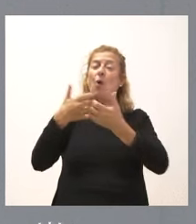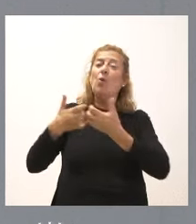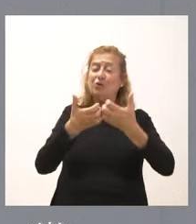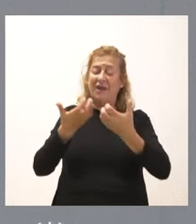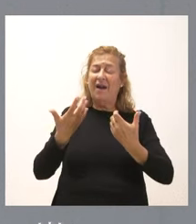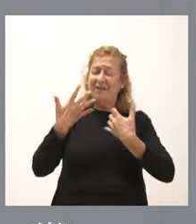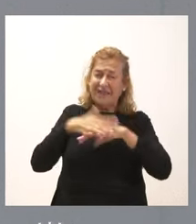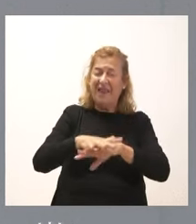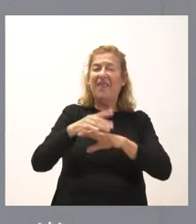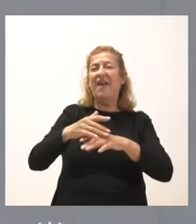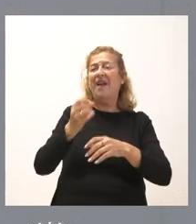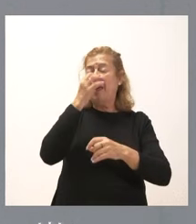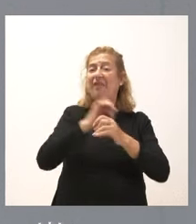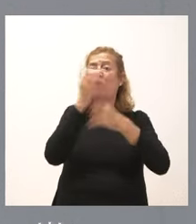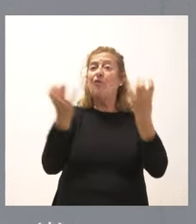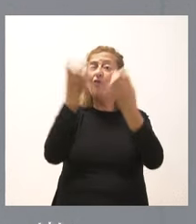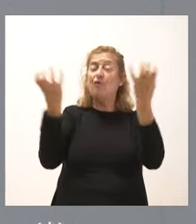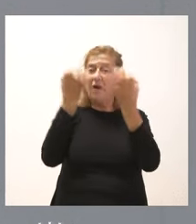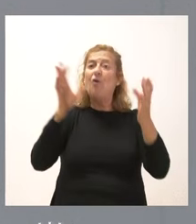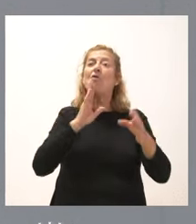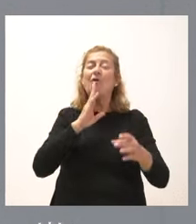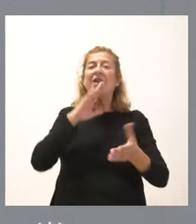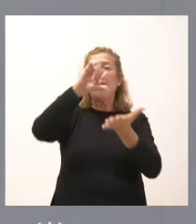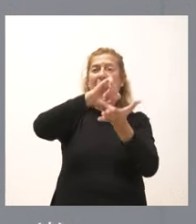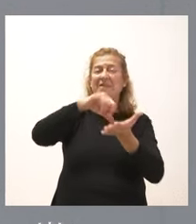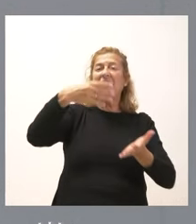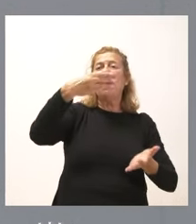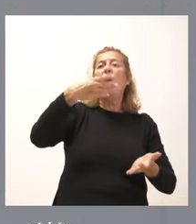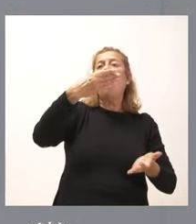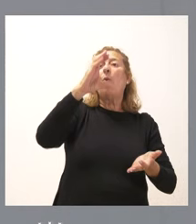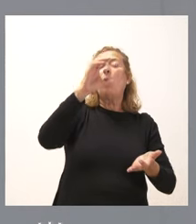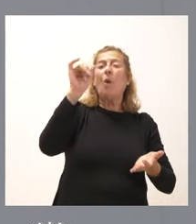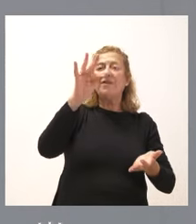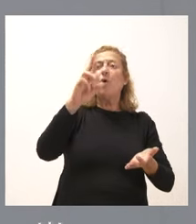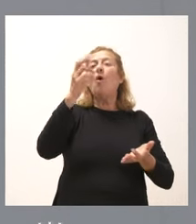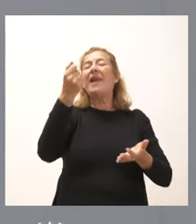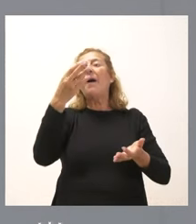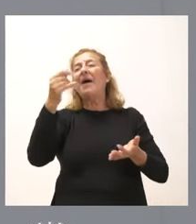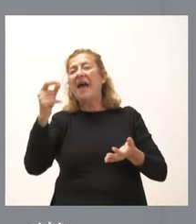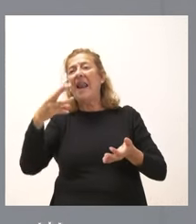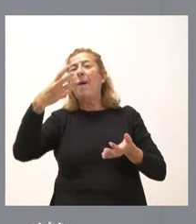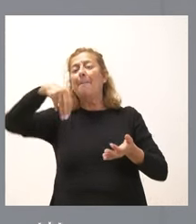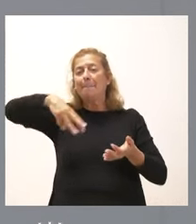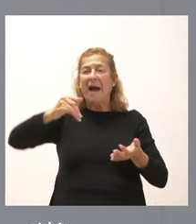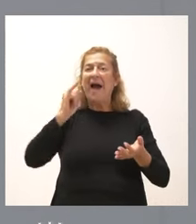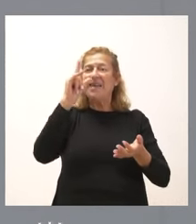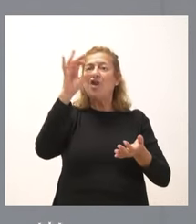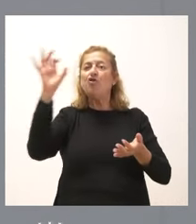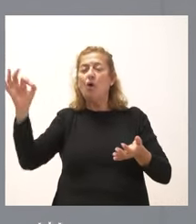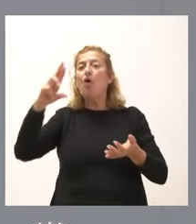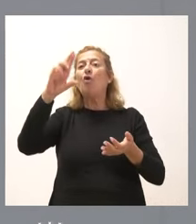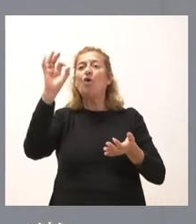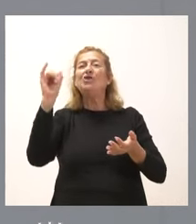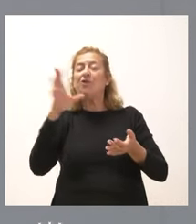Forestales en las bases de Cueto y Rabanal, Maillo y Rosinos. El objeto es la prestación de un